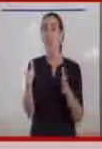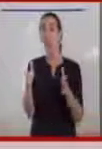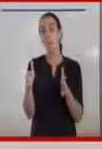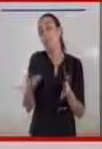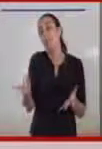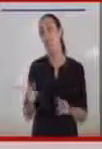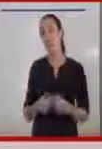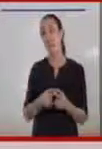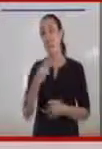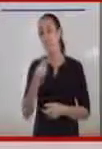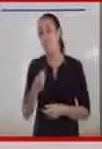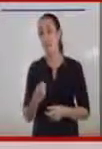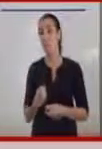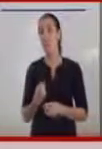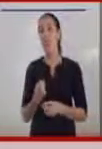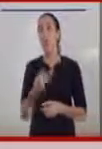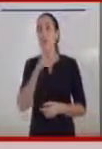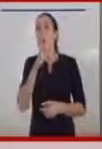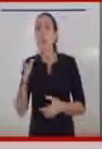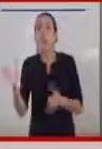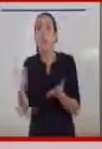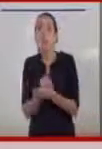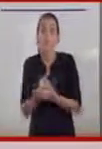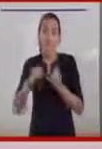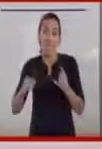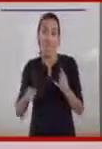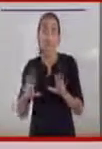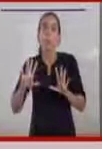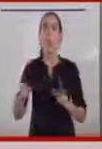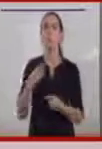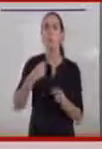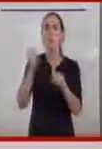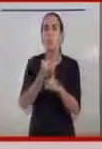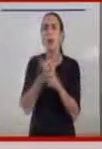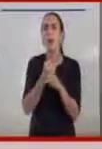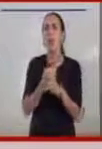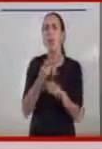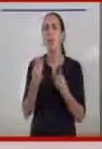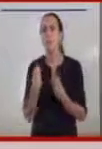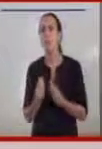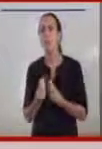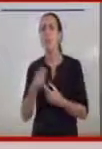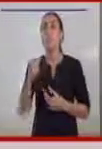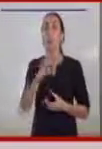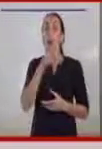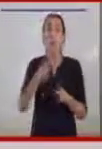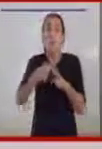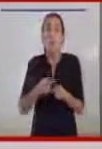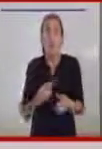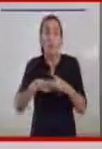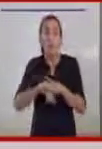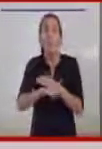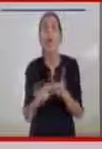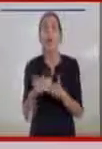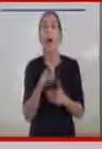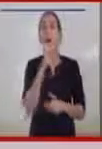próspera para nadie, pues hemos trabajado codo a codo con el ciudad, hemos sacado este producto adelante y os puedo